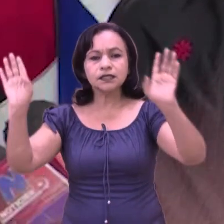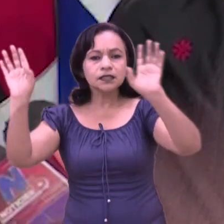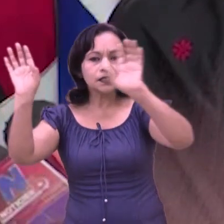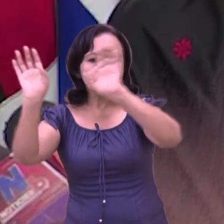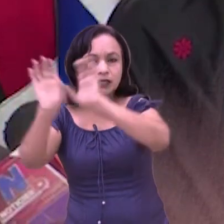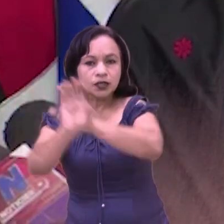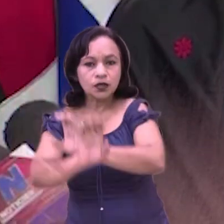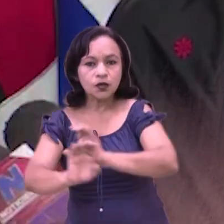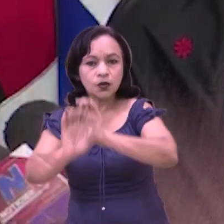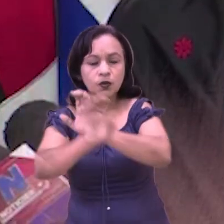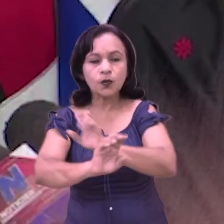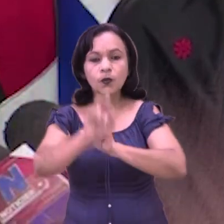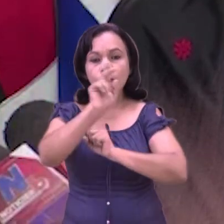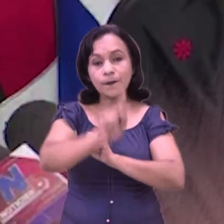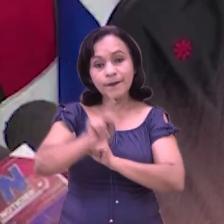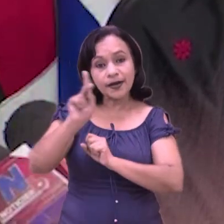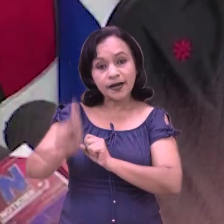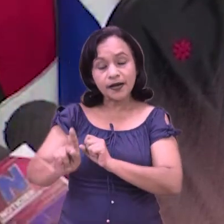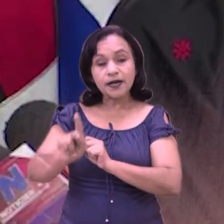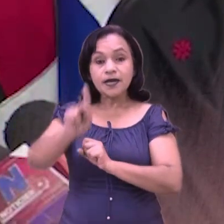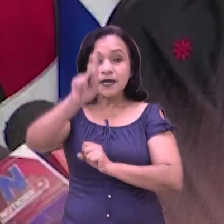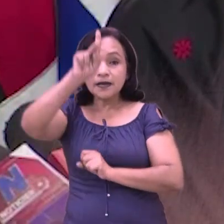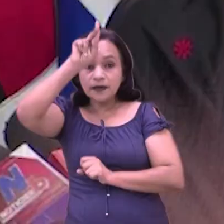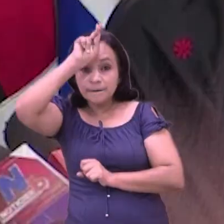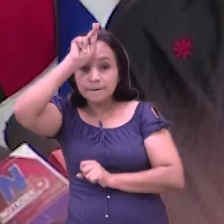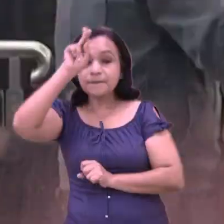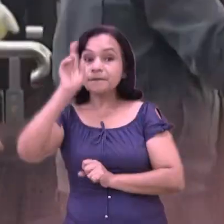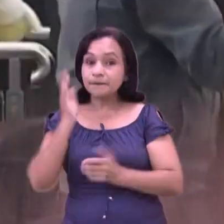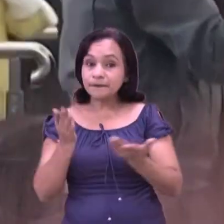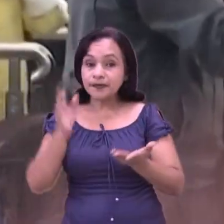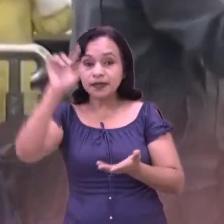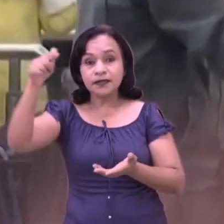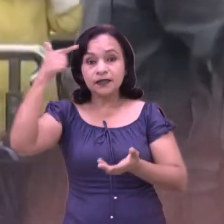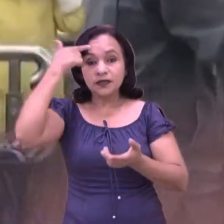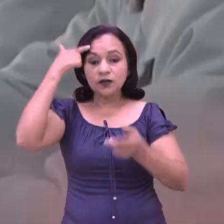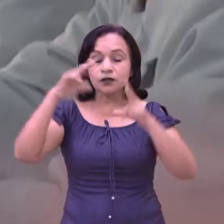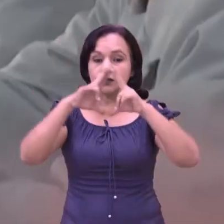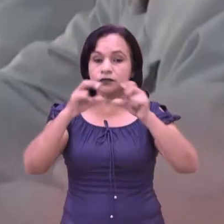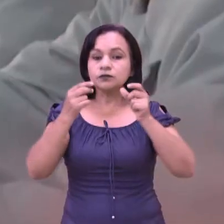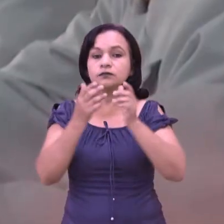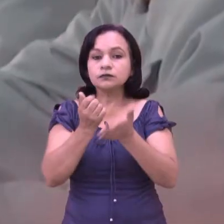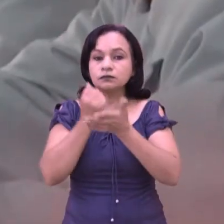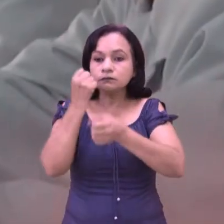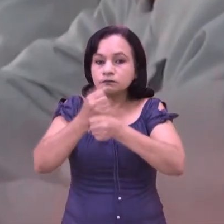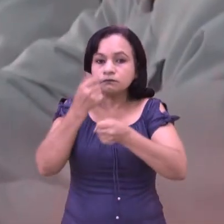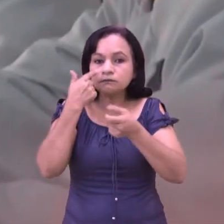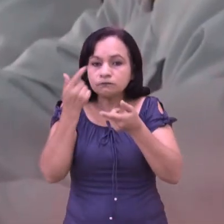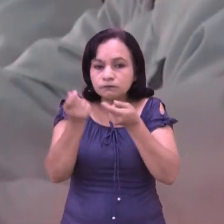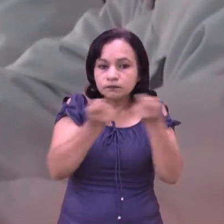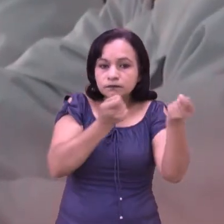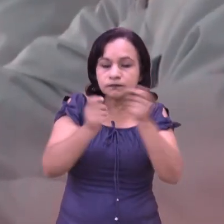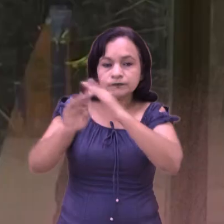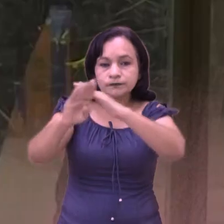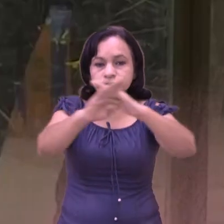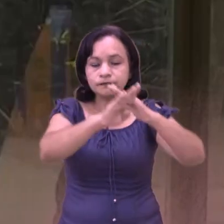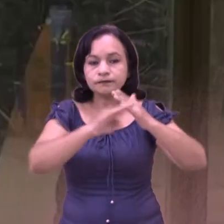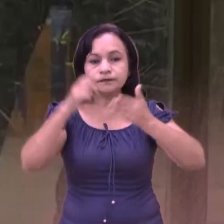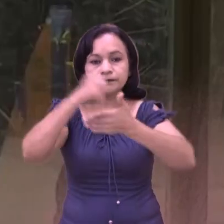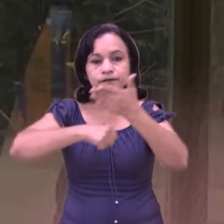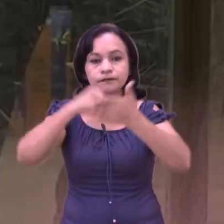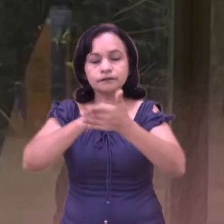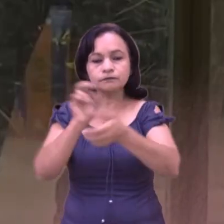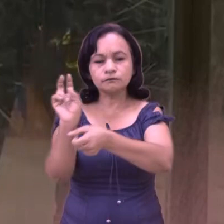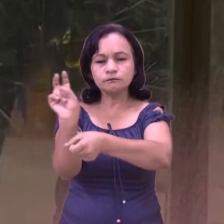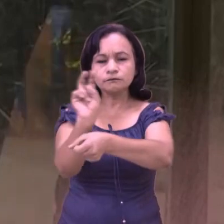Ecuador, Paraguay y Perú. Desde el gobierno se trabajan en medidas para la detección temprana. A través del